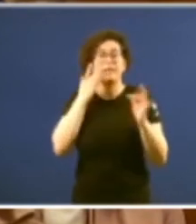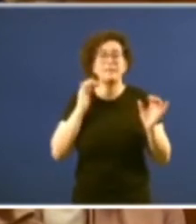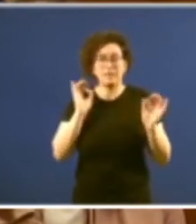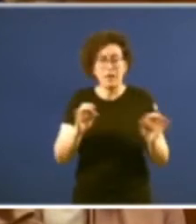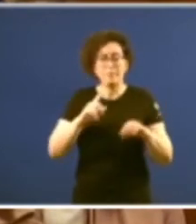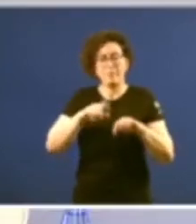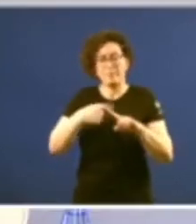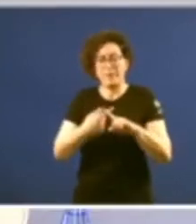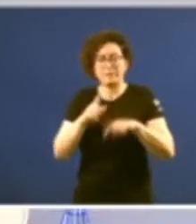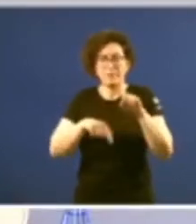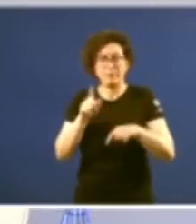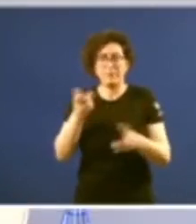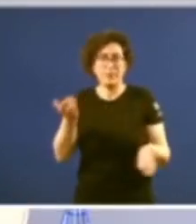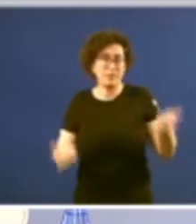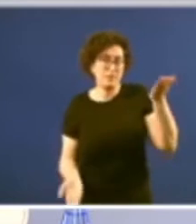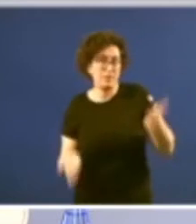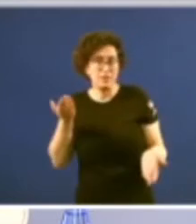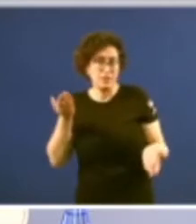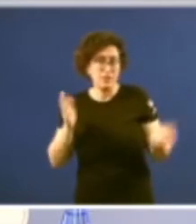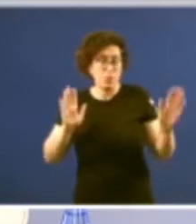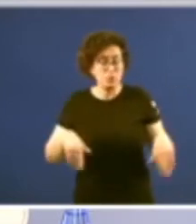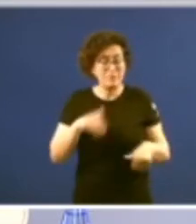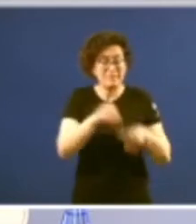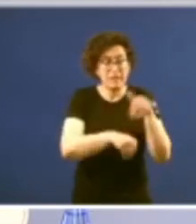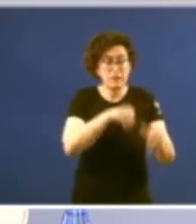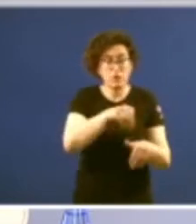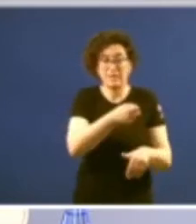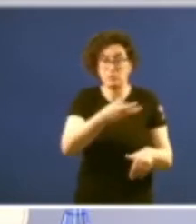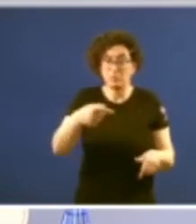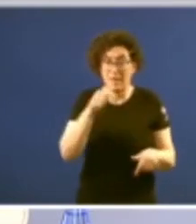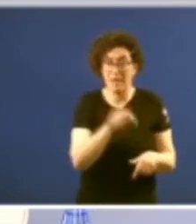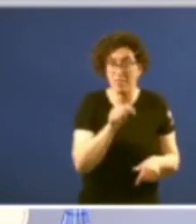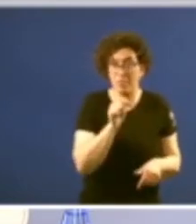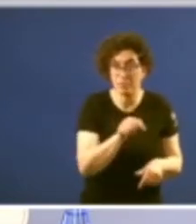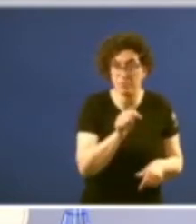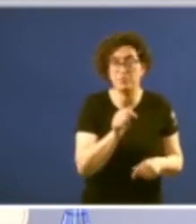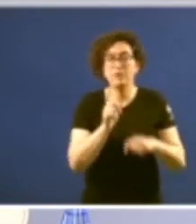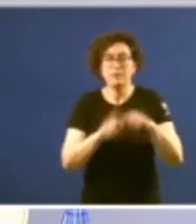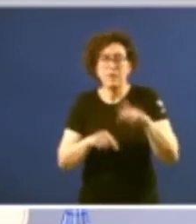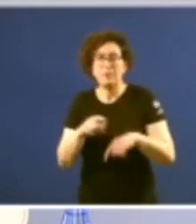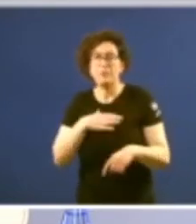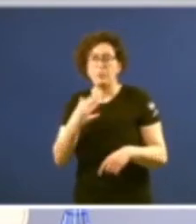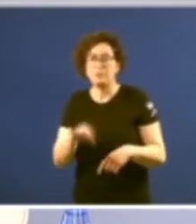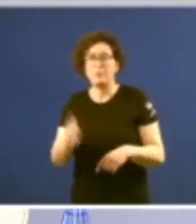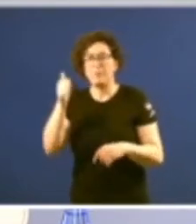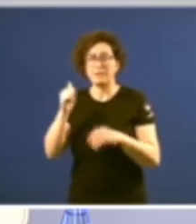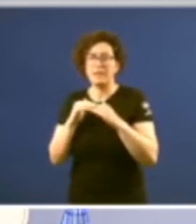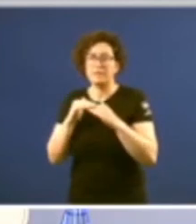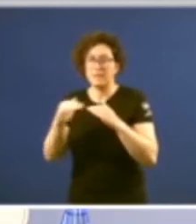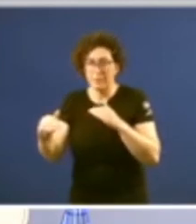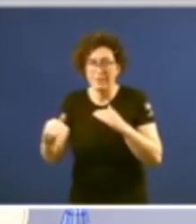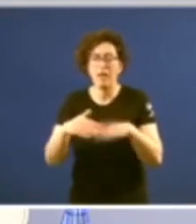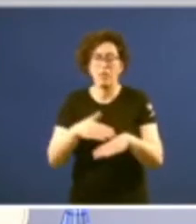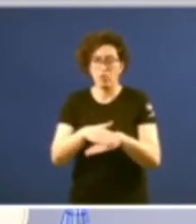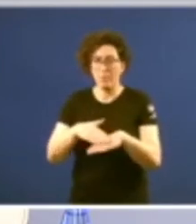maior ou menor de forzas resultantes das últimas eleccións existirá unha maior ou menor estabilidade gobernamental